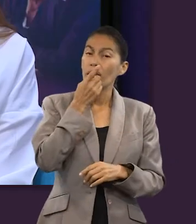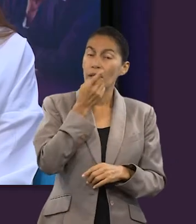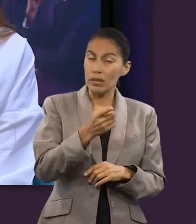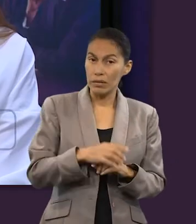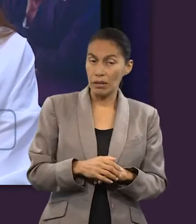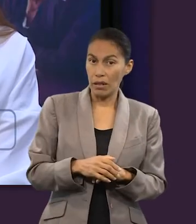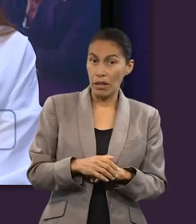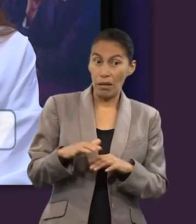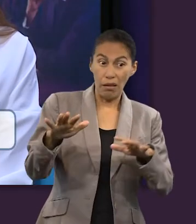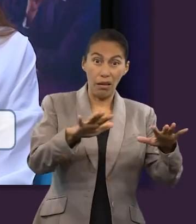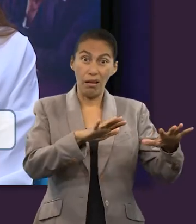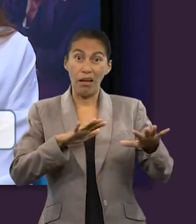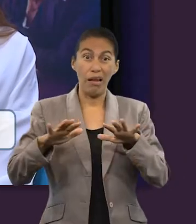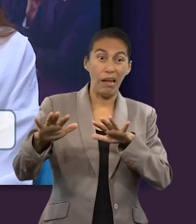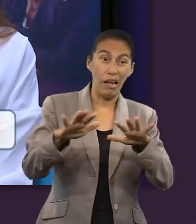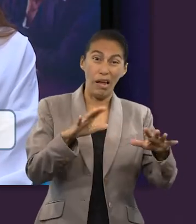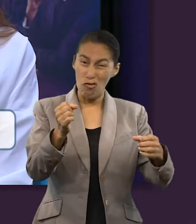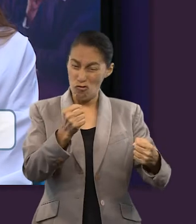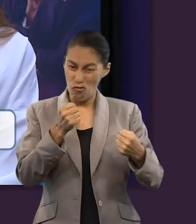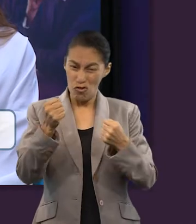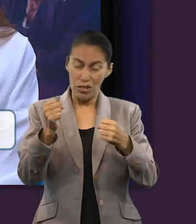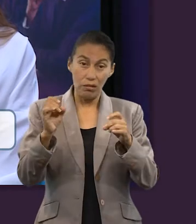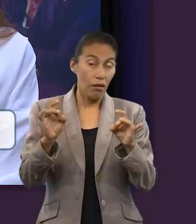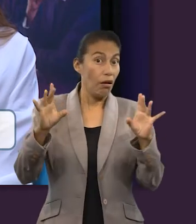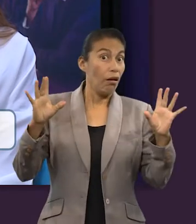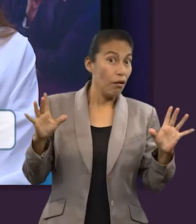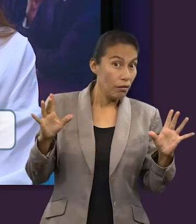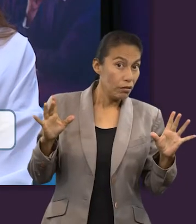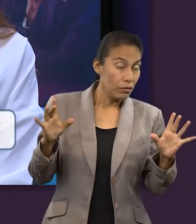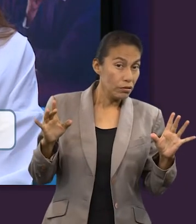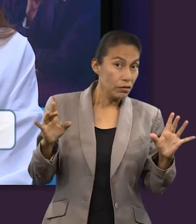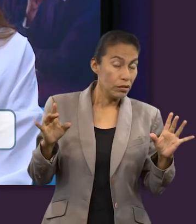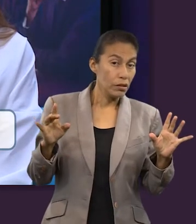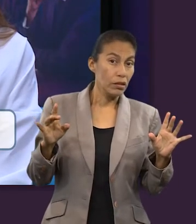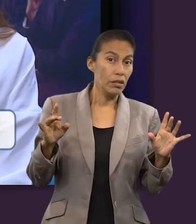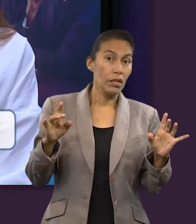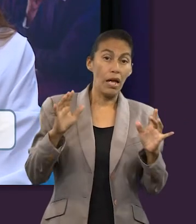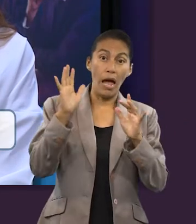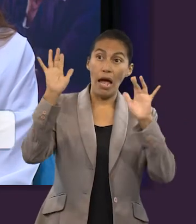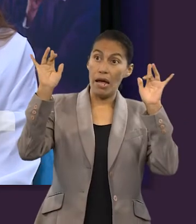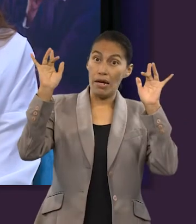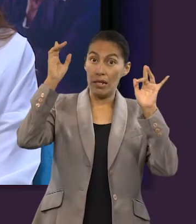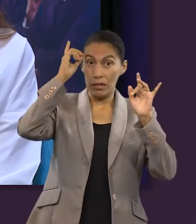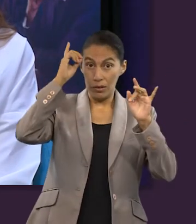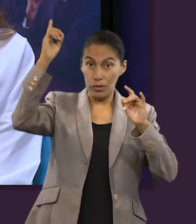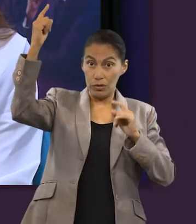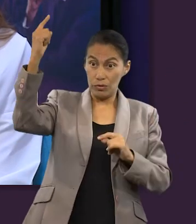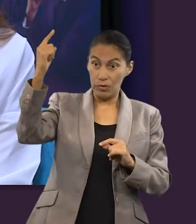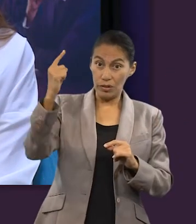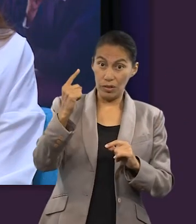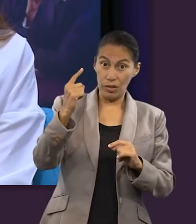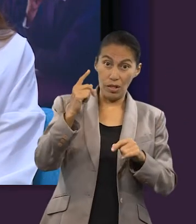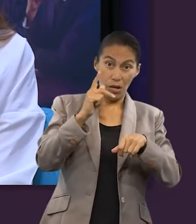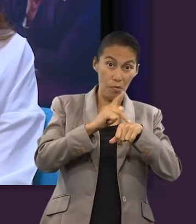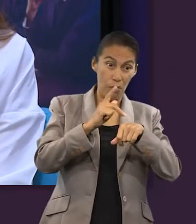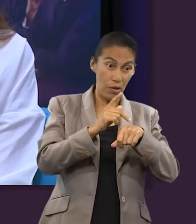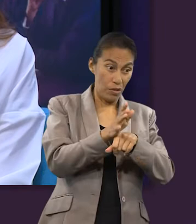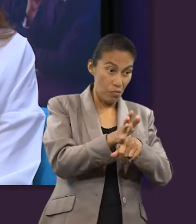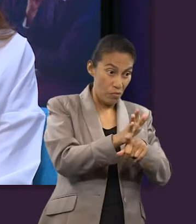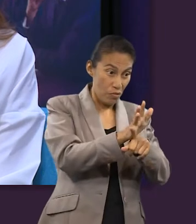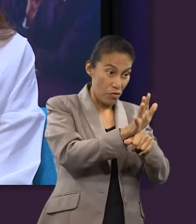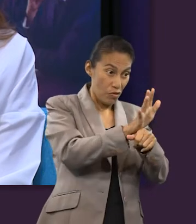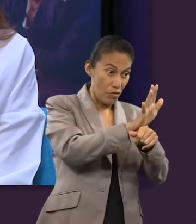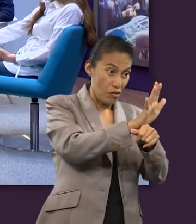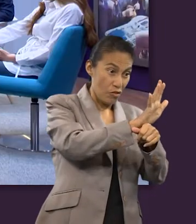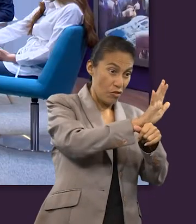de la siguiente manera, de pronto hubo un gran terremoto porque un ángel del Señor descendió del cielo y acercándose,